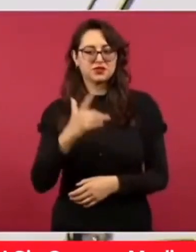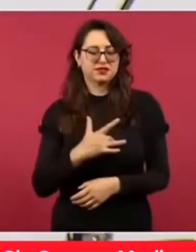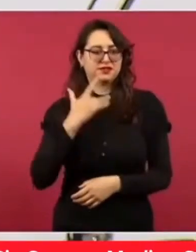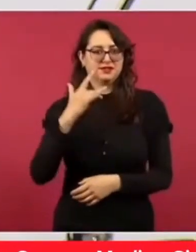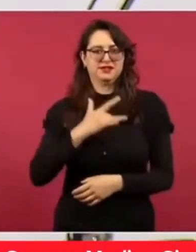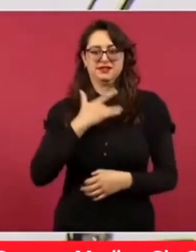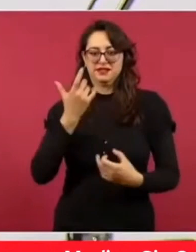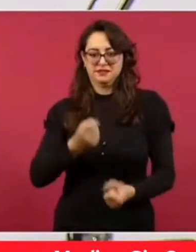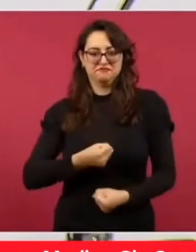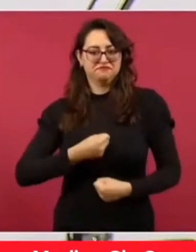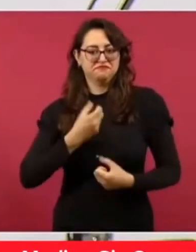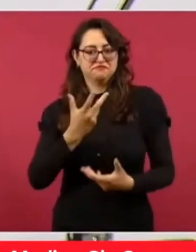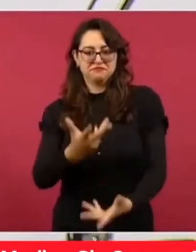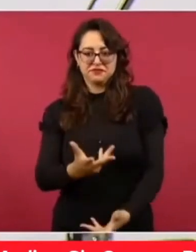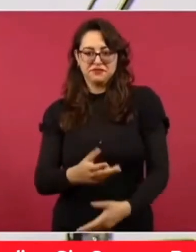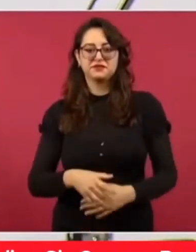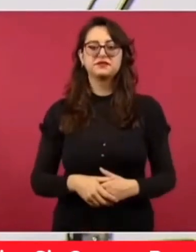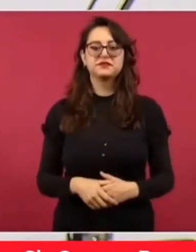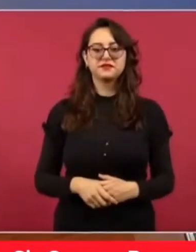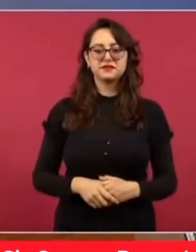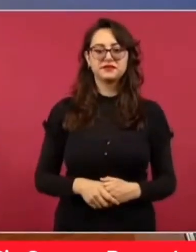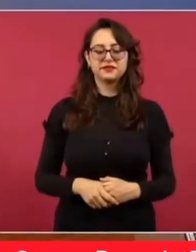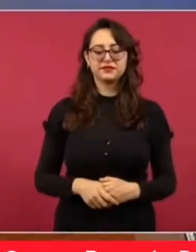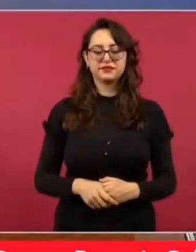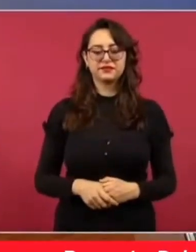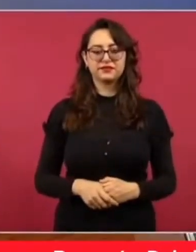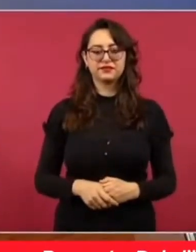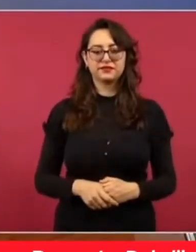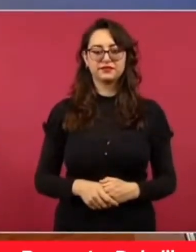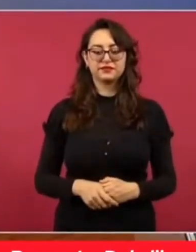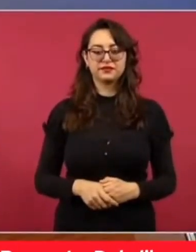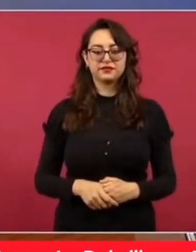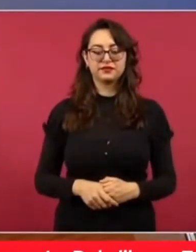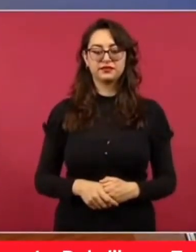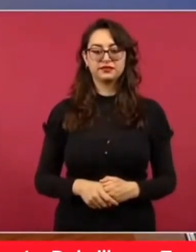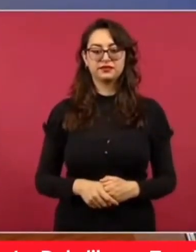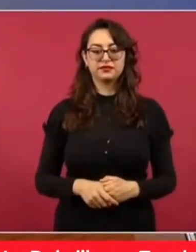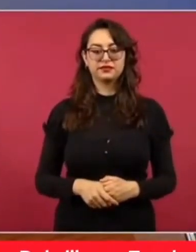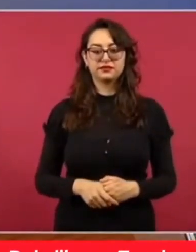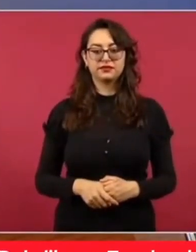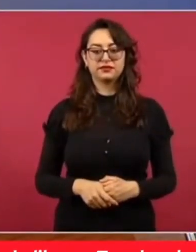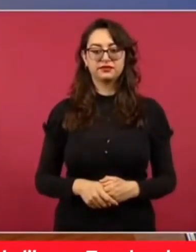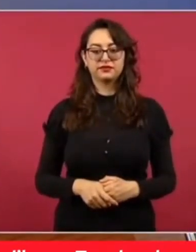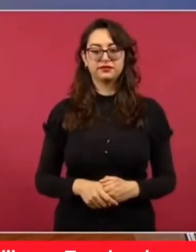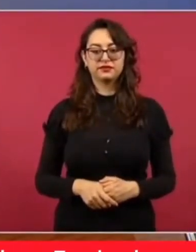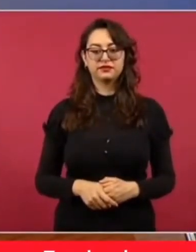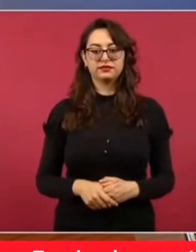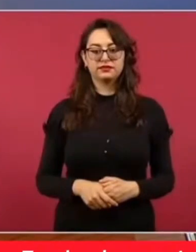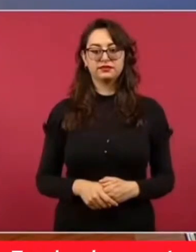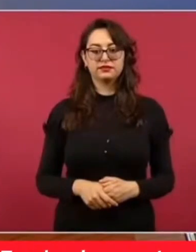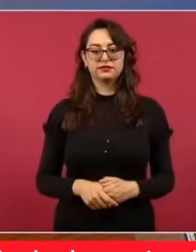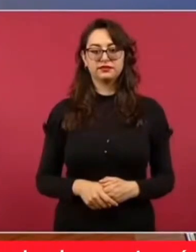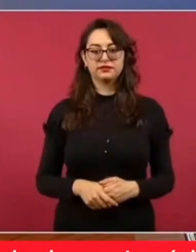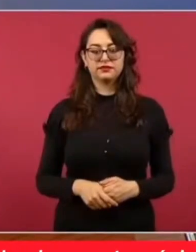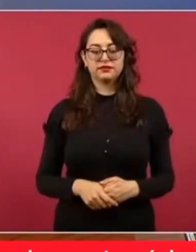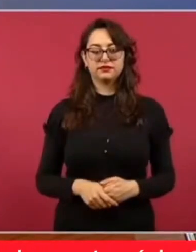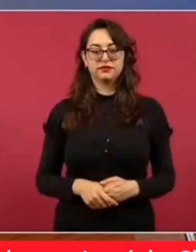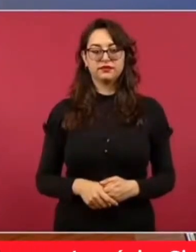con voces